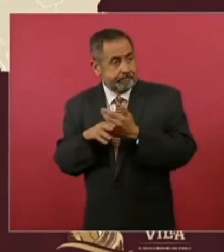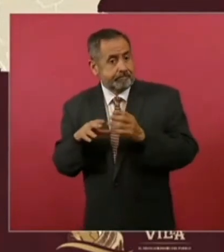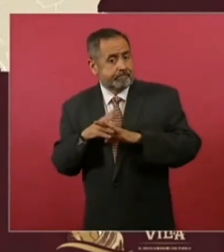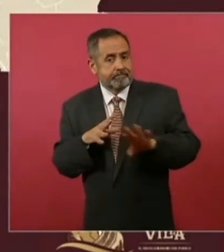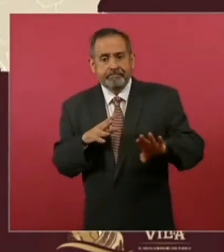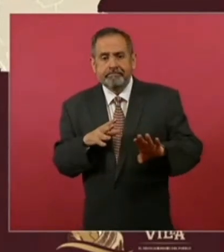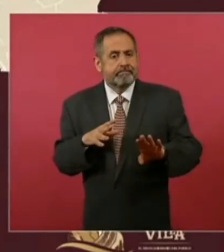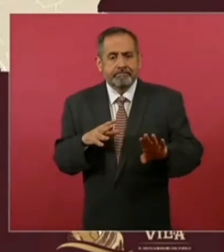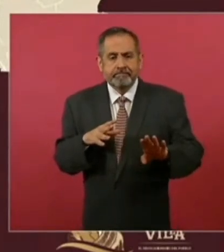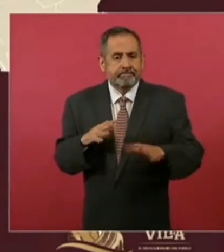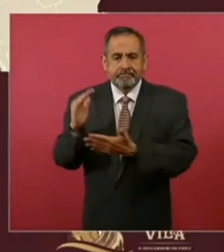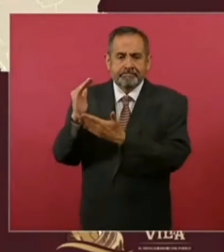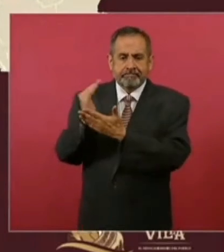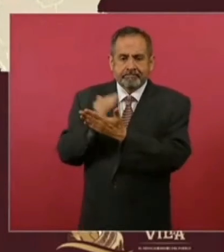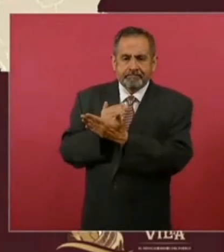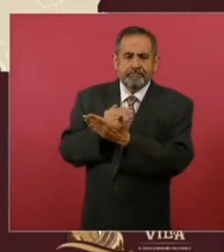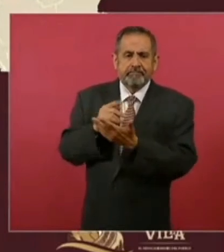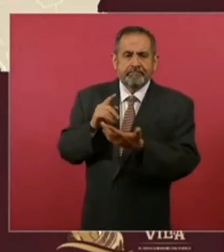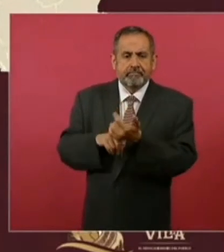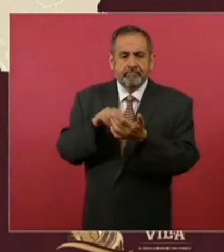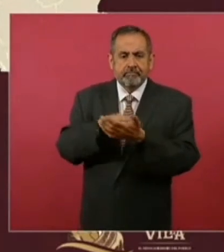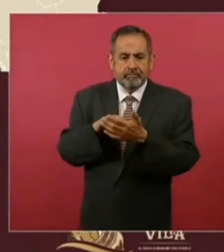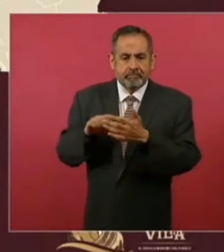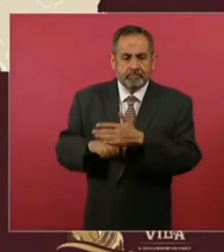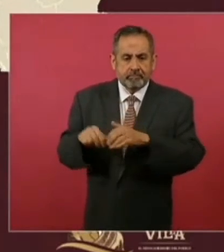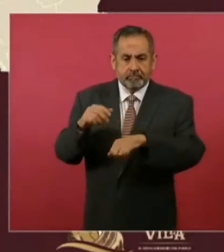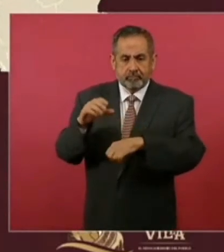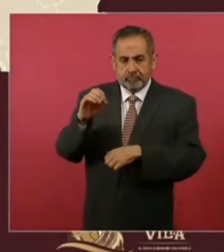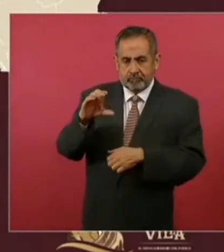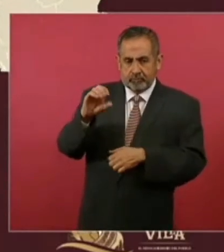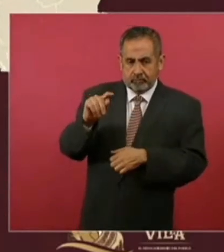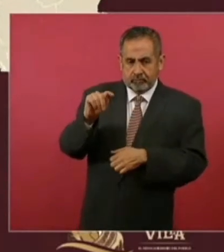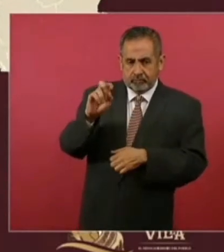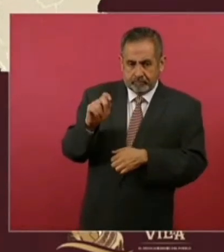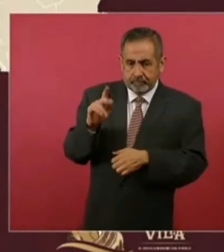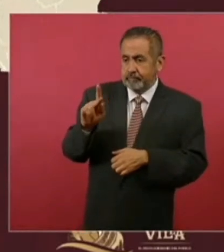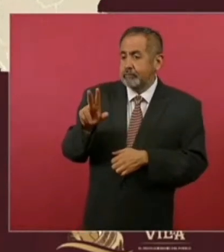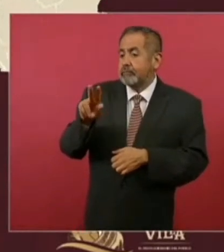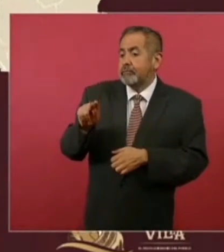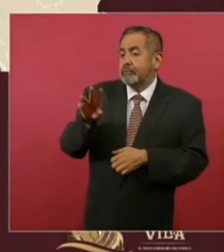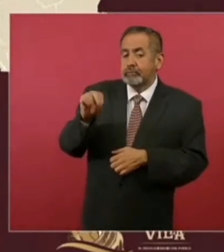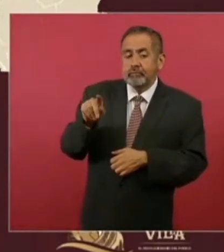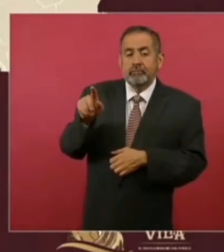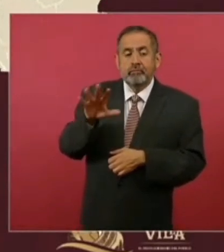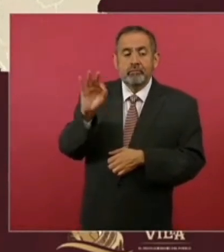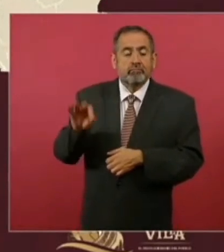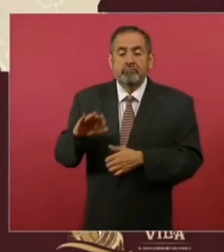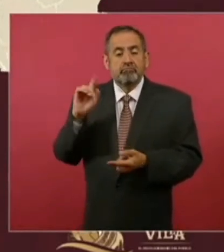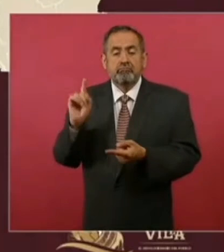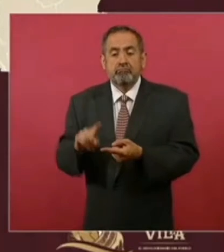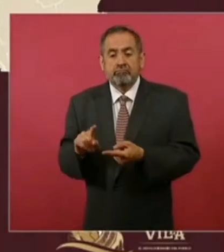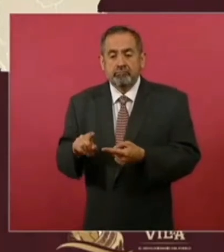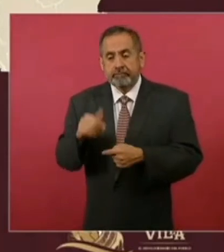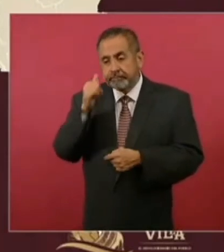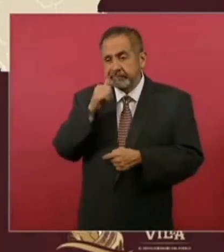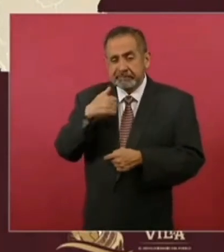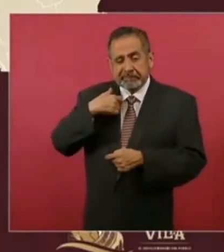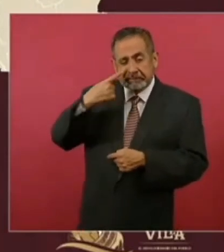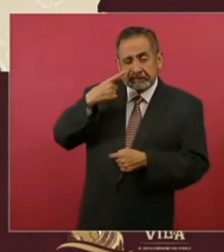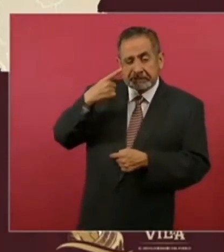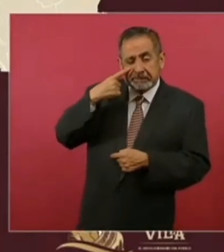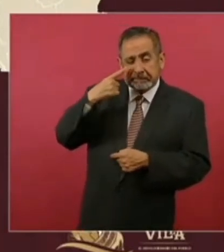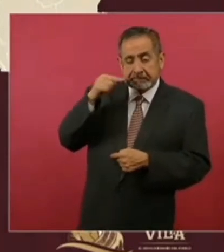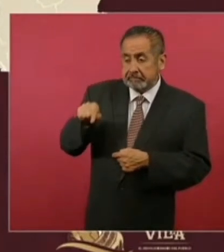es, en el caso de Ocotepeque, en Honduras, hasta del 89.5%. O sea, personas que llegaban de comunidades de este